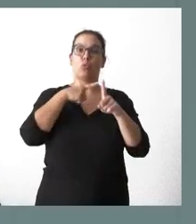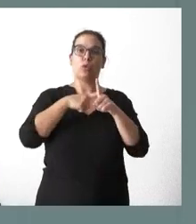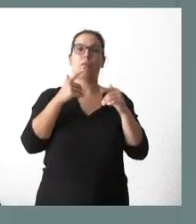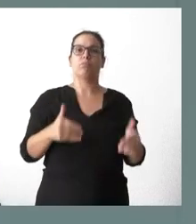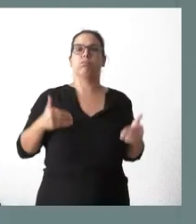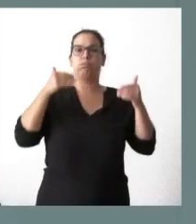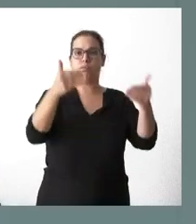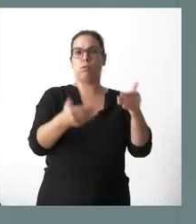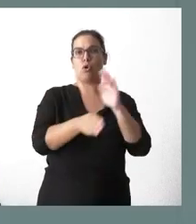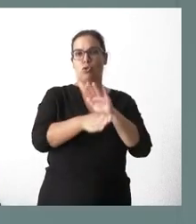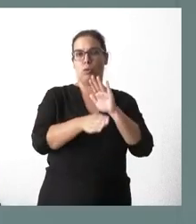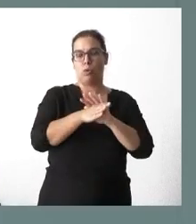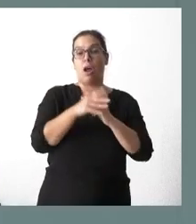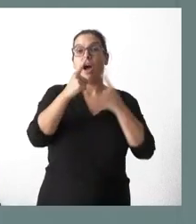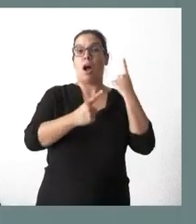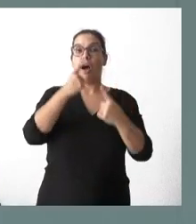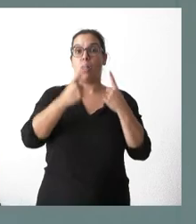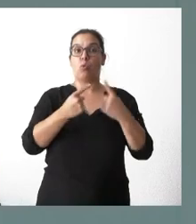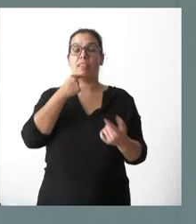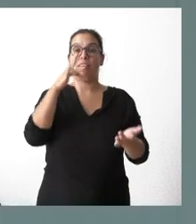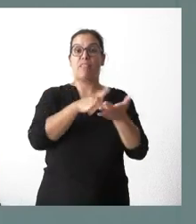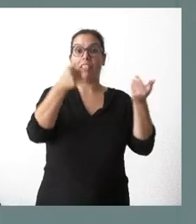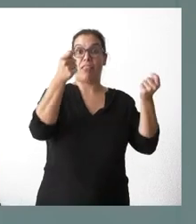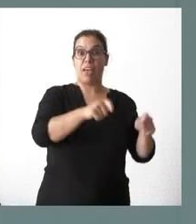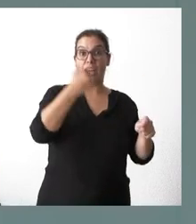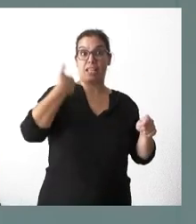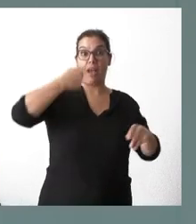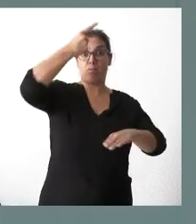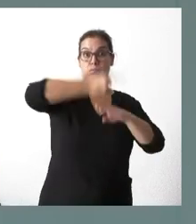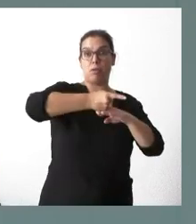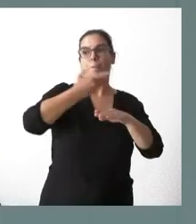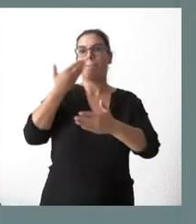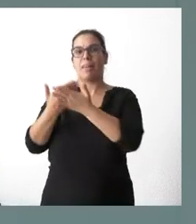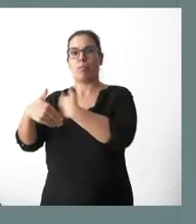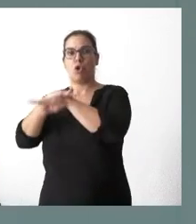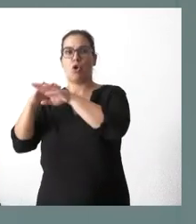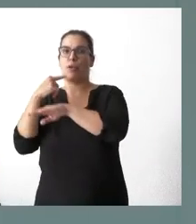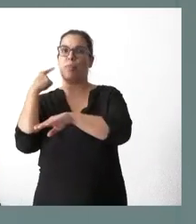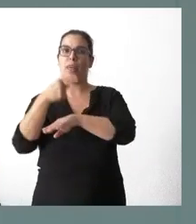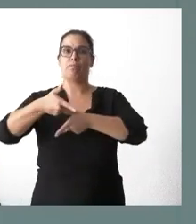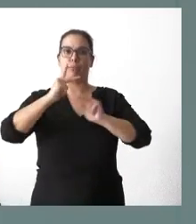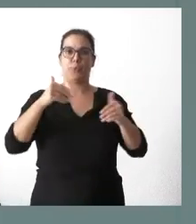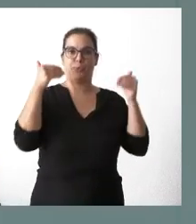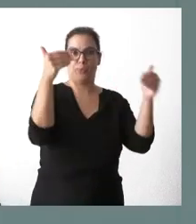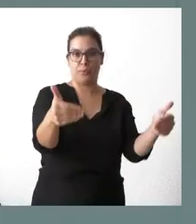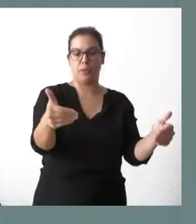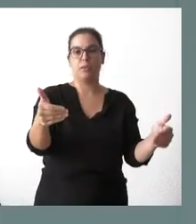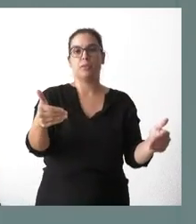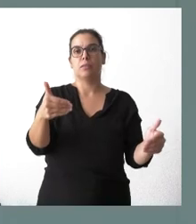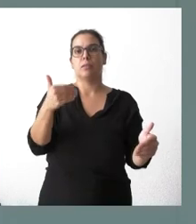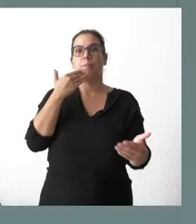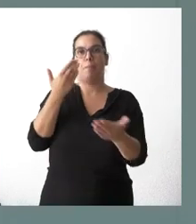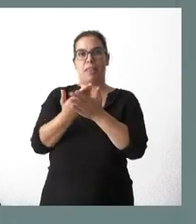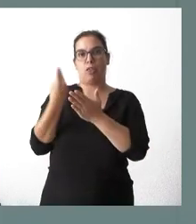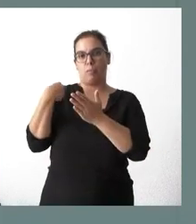y, por tanto, a algunas que tienen fecha de cierre le pedimos al Gobierno que amplíe el periodo de vida útil de las nucleares. Es lo que hemos pedido aquí